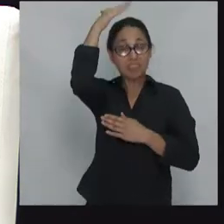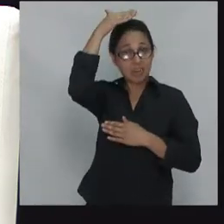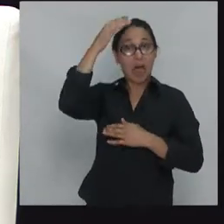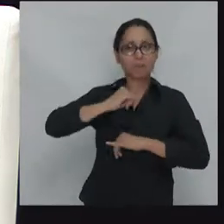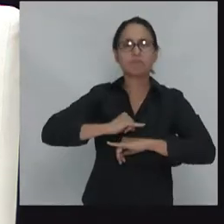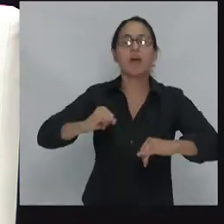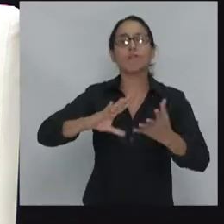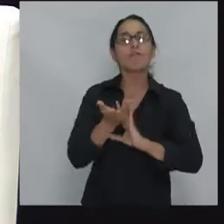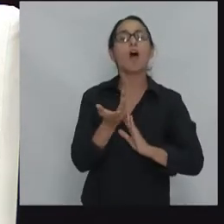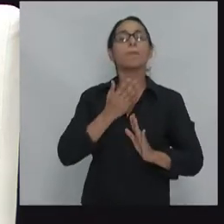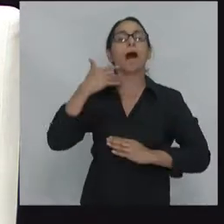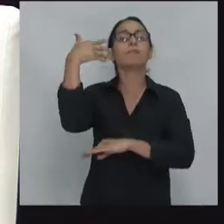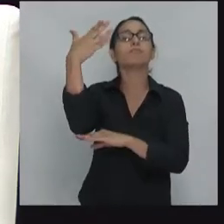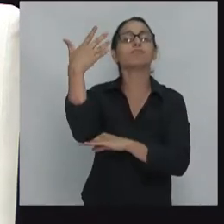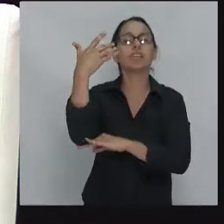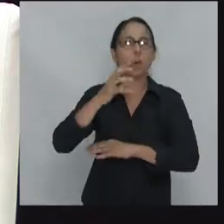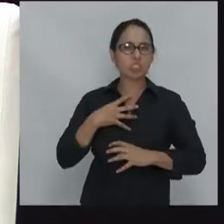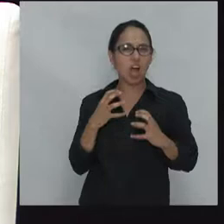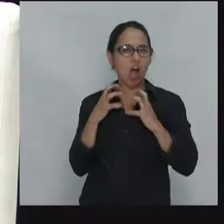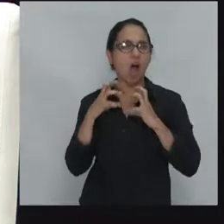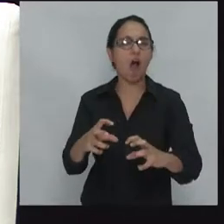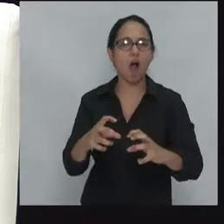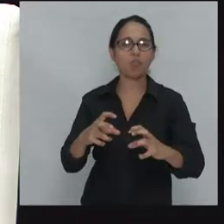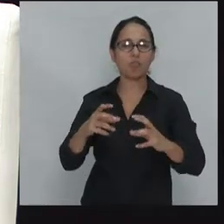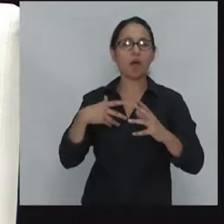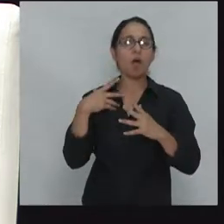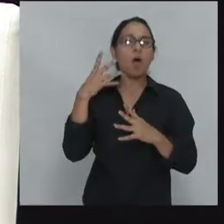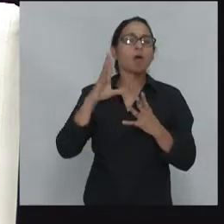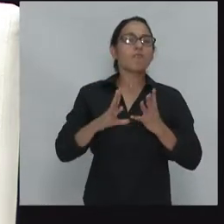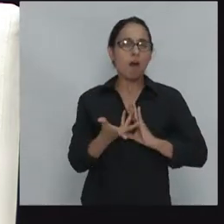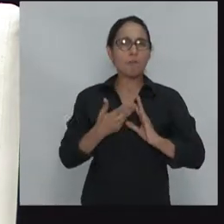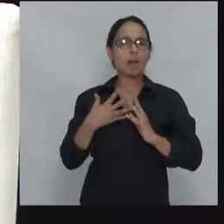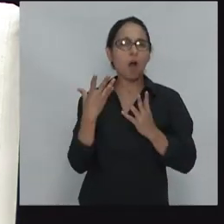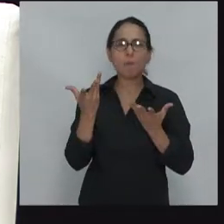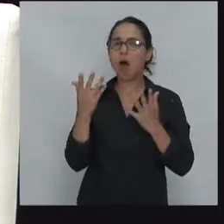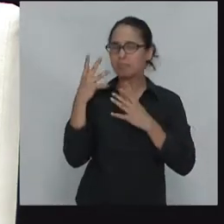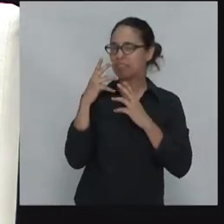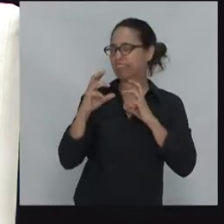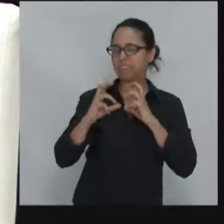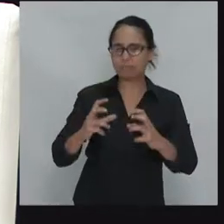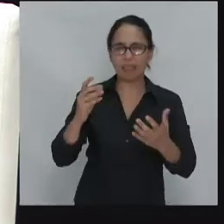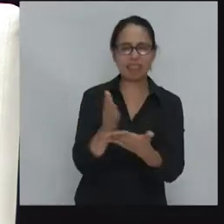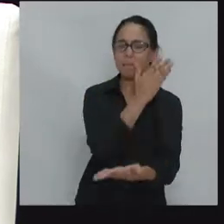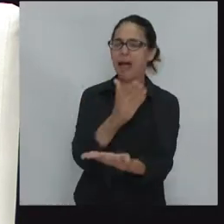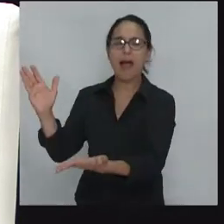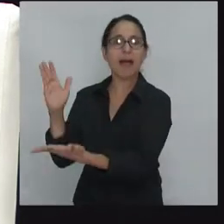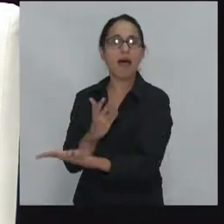discurso de odio, un discurso de división, resultó electo a la Casa Blanca. No ganó el voto popular.